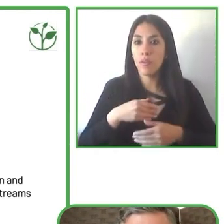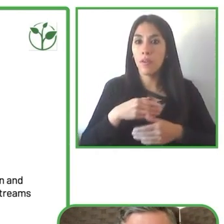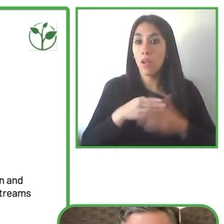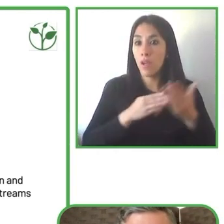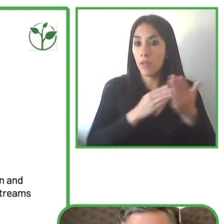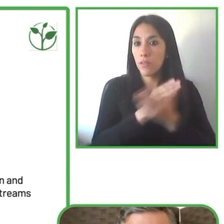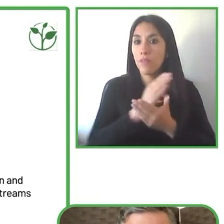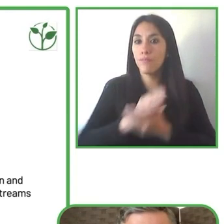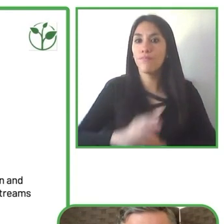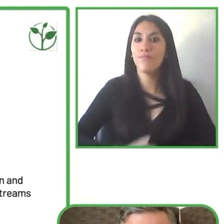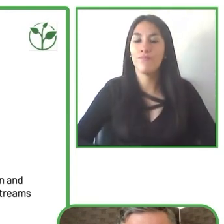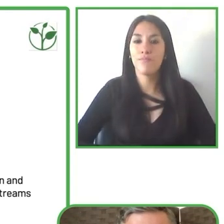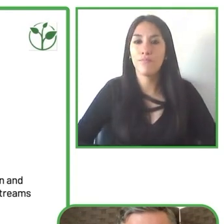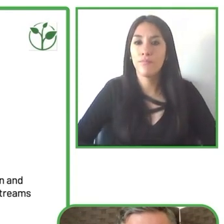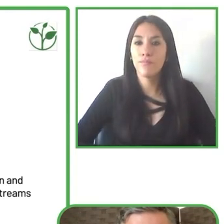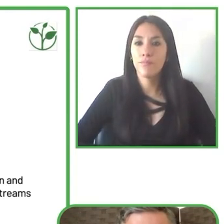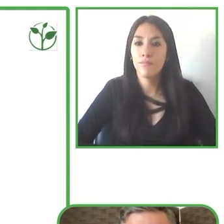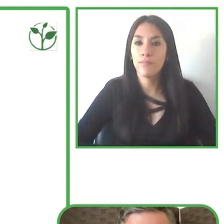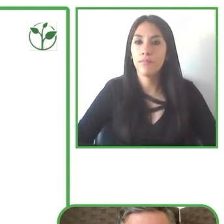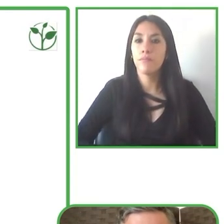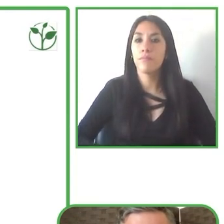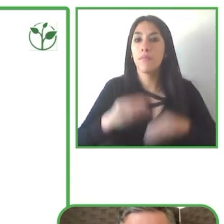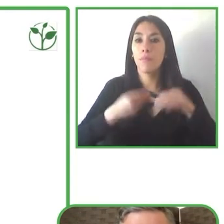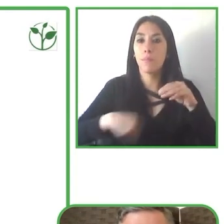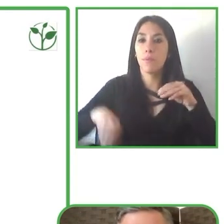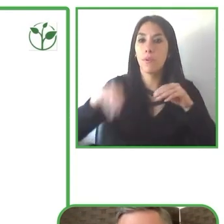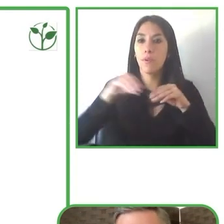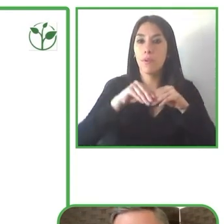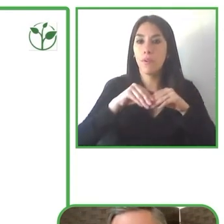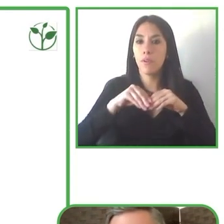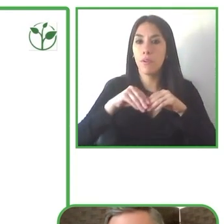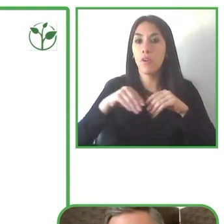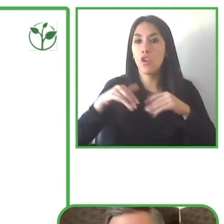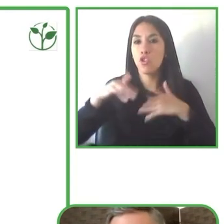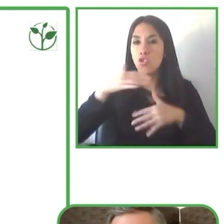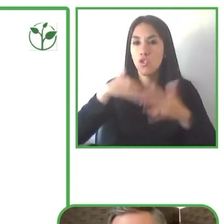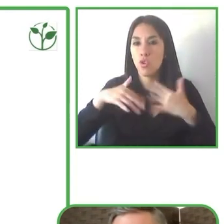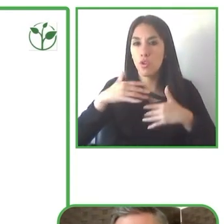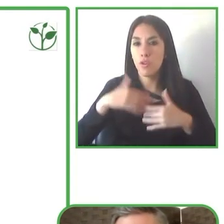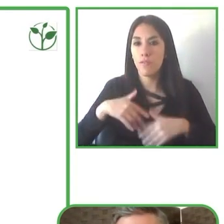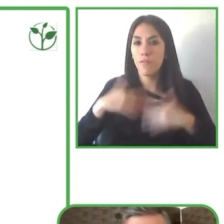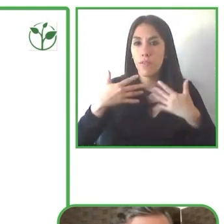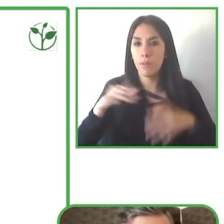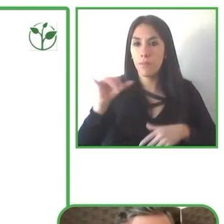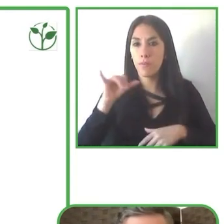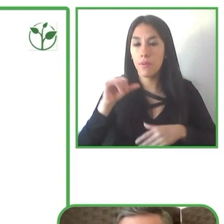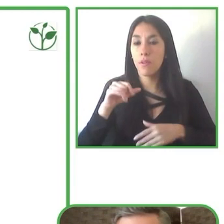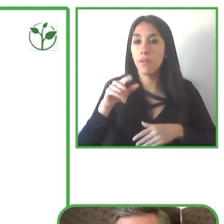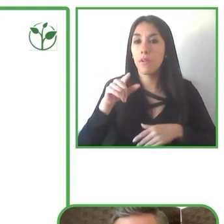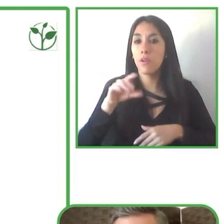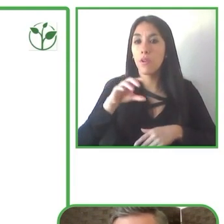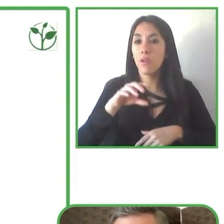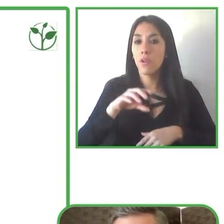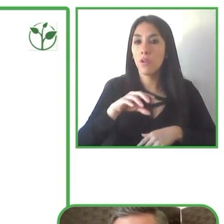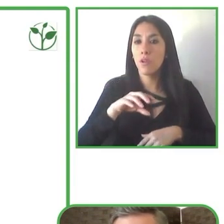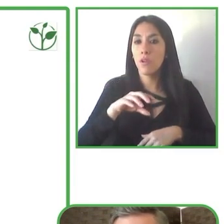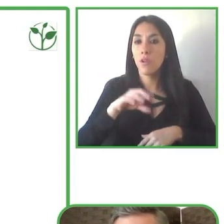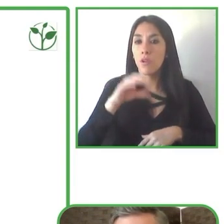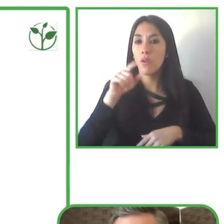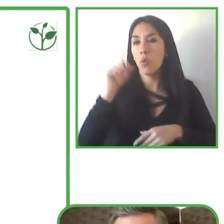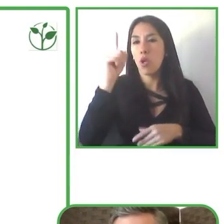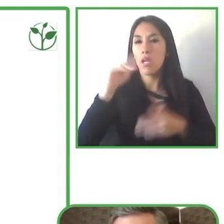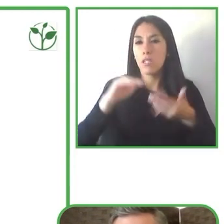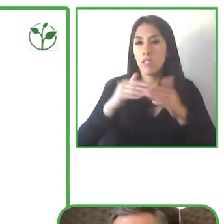Universal Studios y el centro Comcast ya no tengo más tiempo desafortunadamente pero si